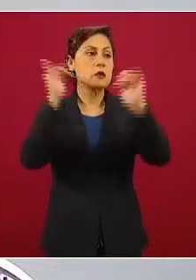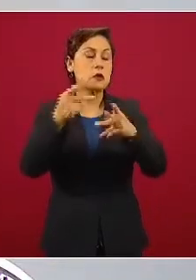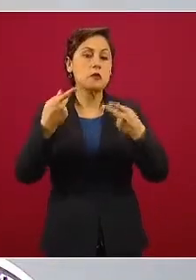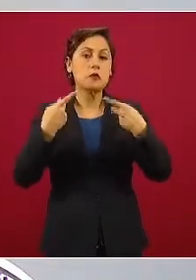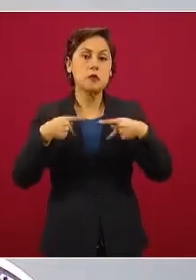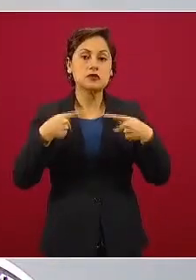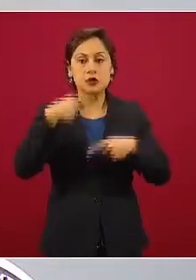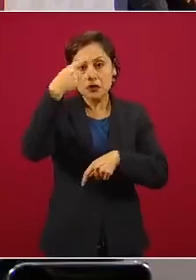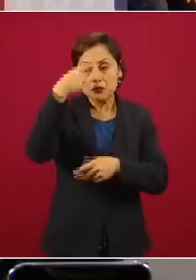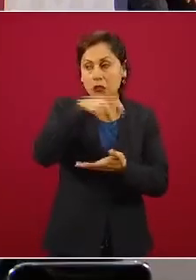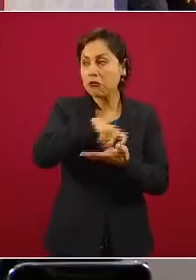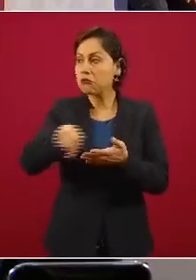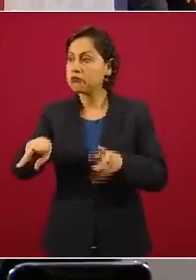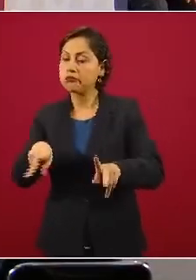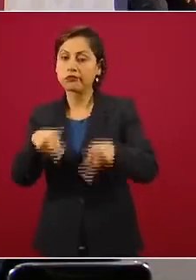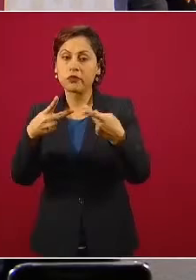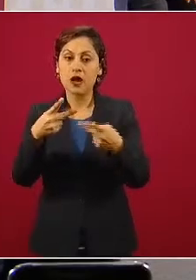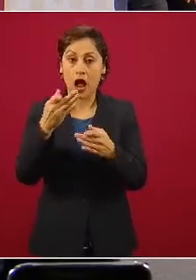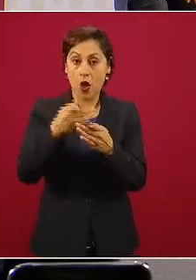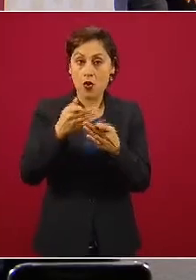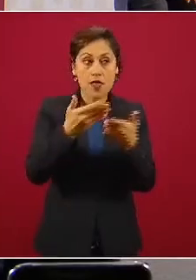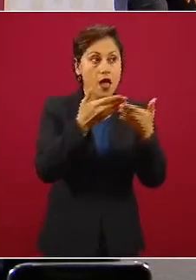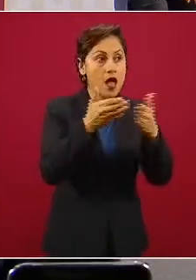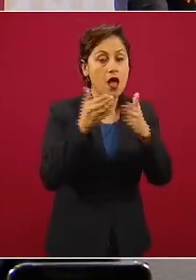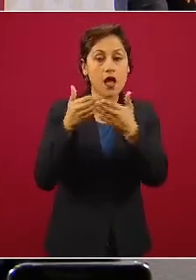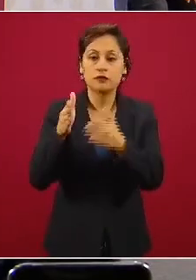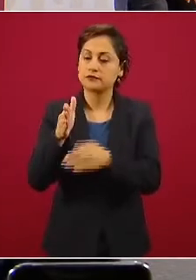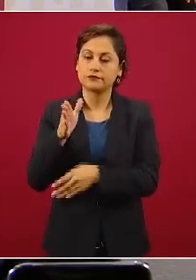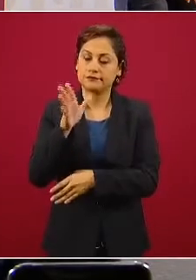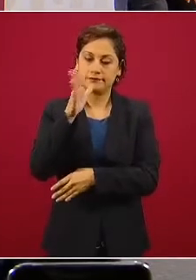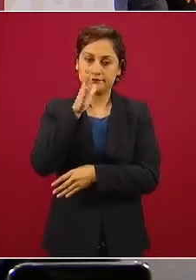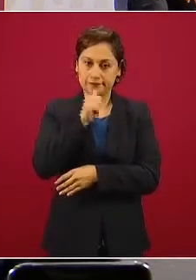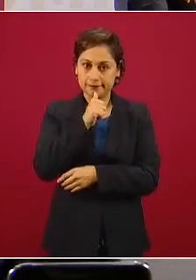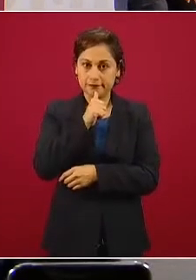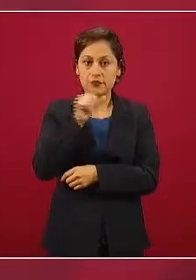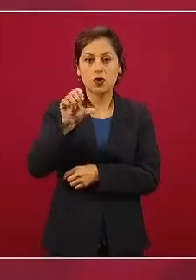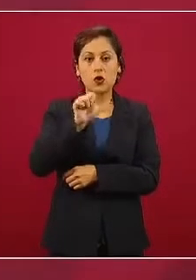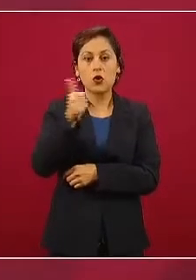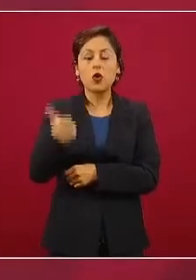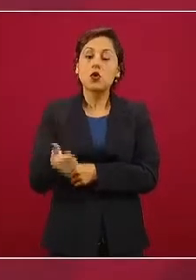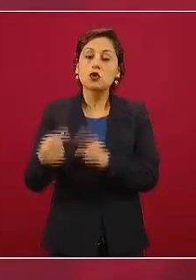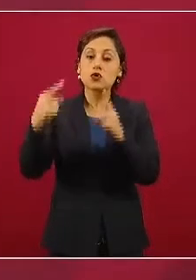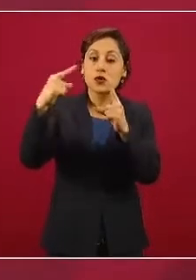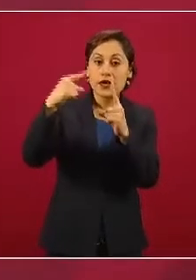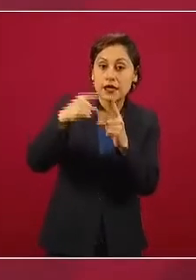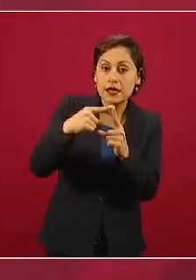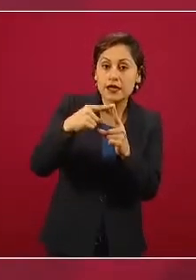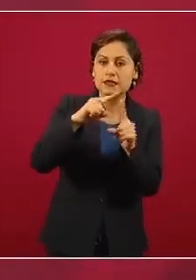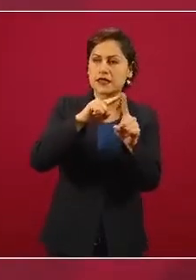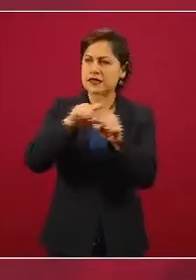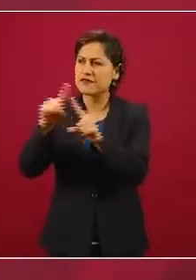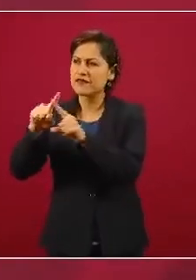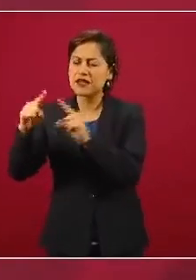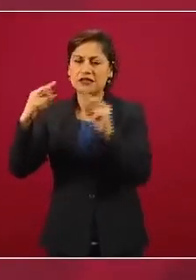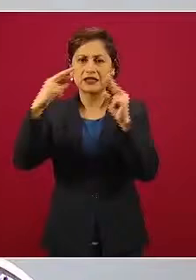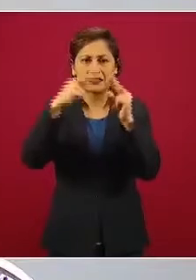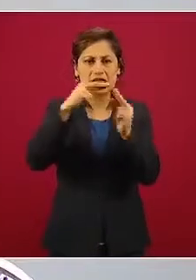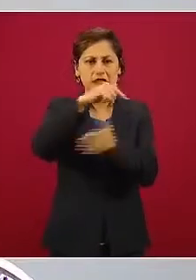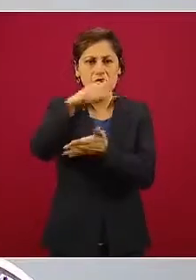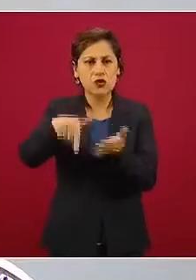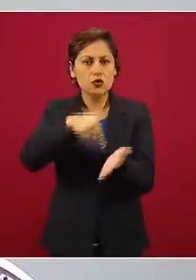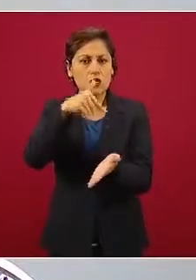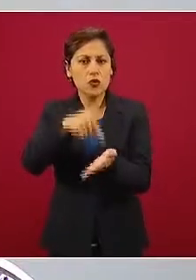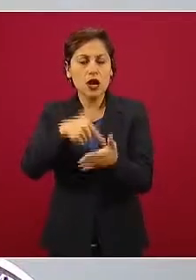de personas, no se recomienda abrirlos. Iglesias, mezquitas, sinagogas y demás templos de culto, no se